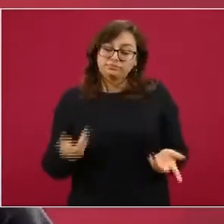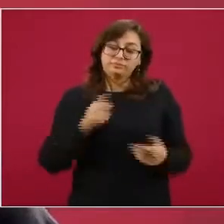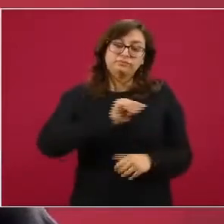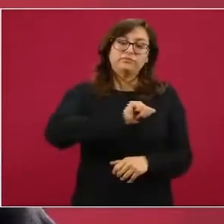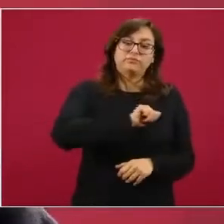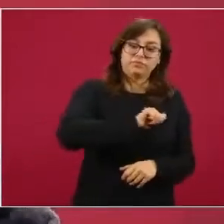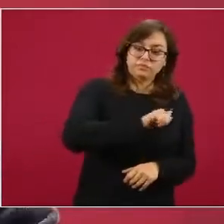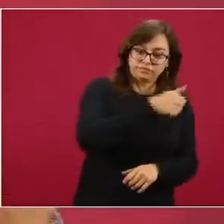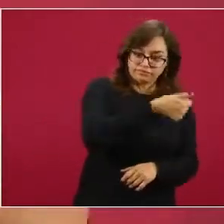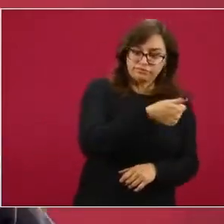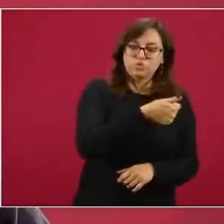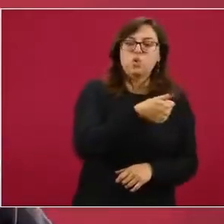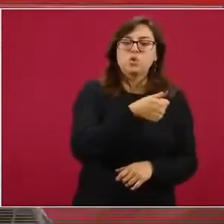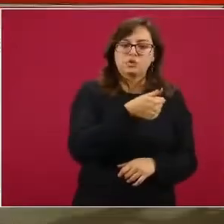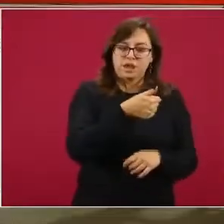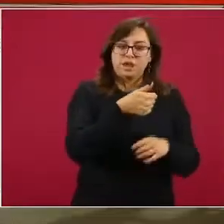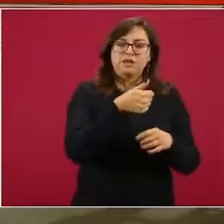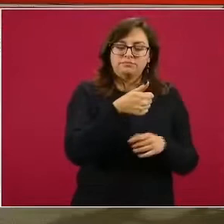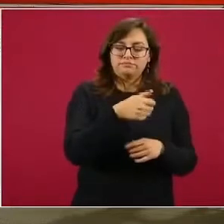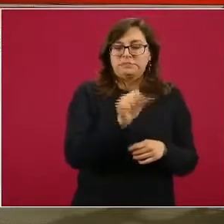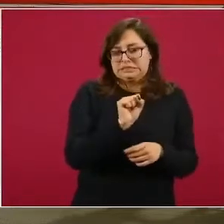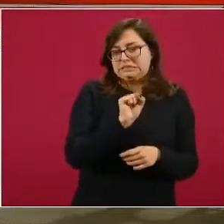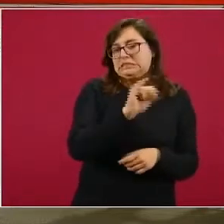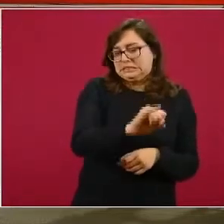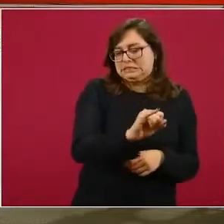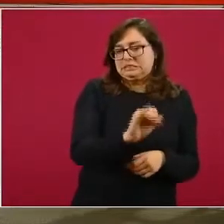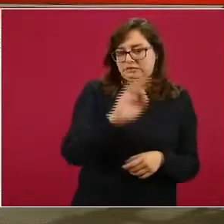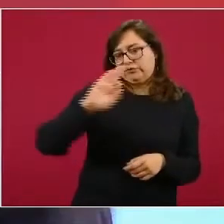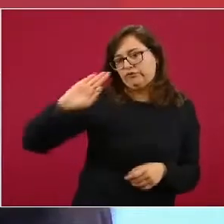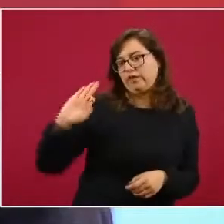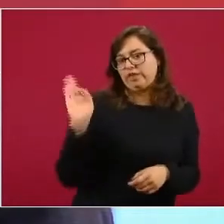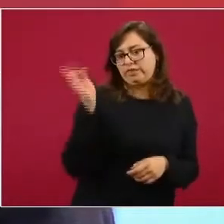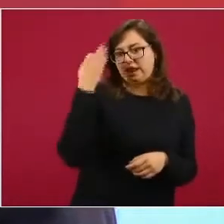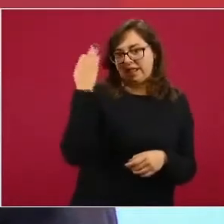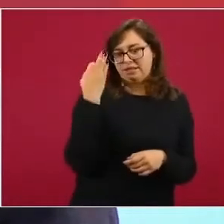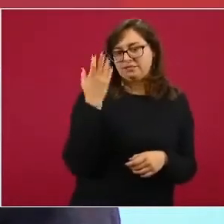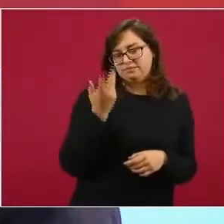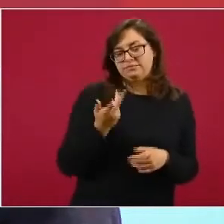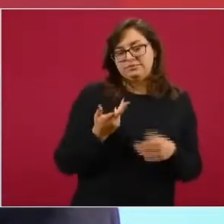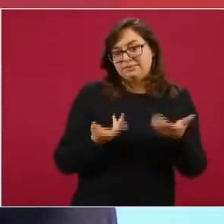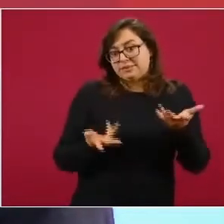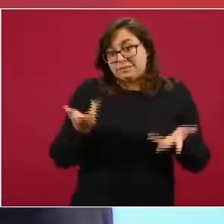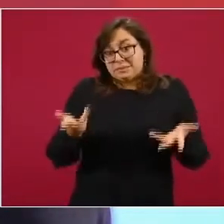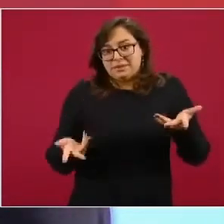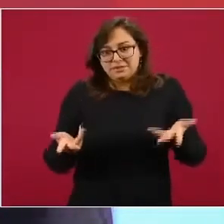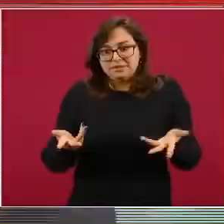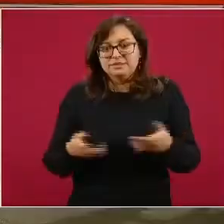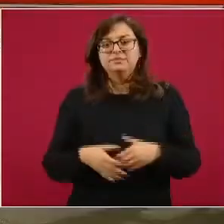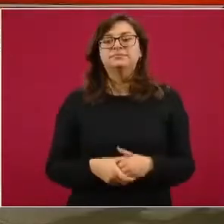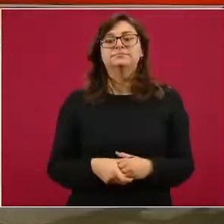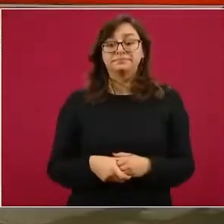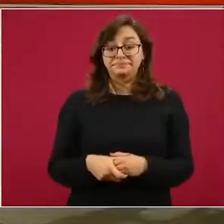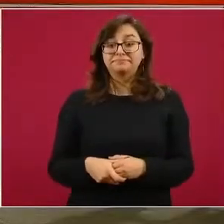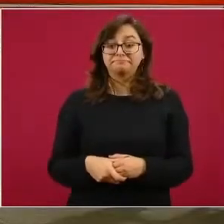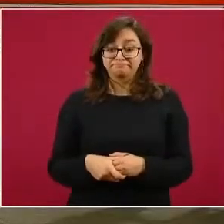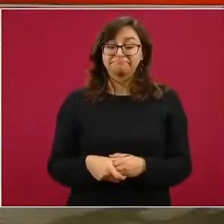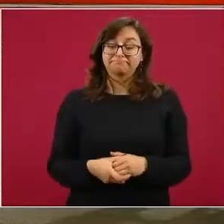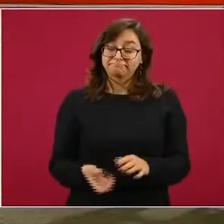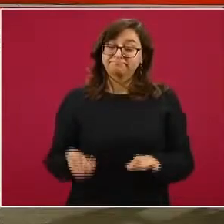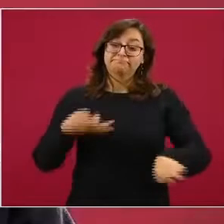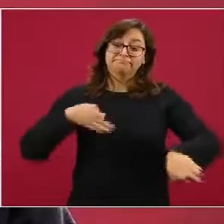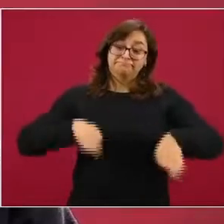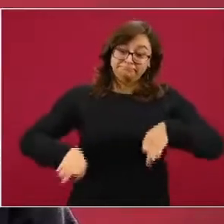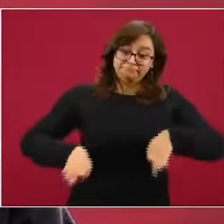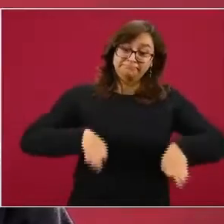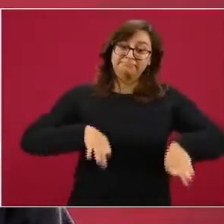autorización sanitaria que son privativas de la autoridad federal. Y sí, tenemos que seguir trabajando para